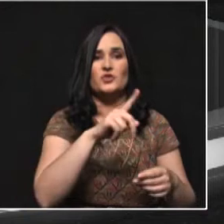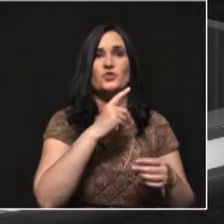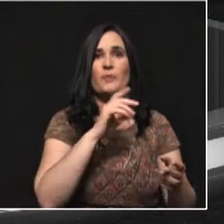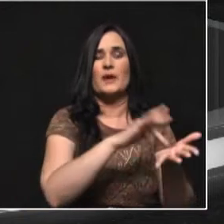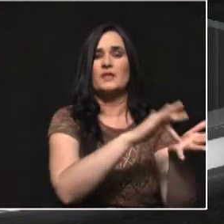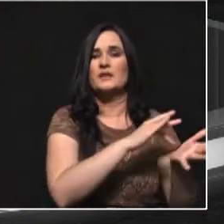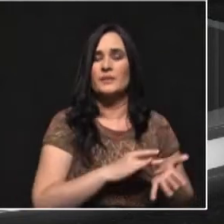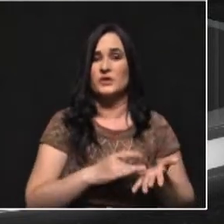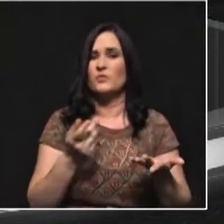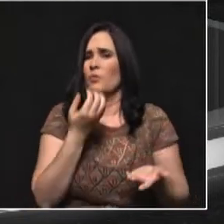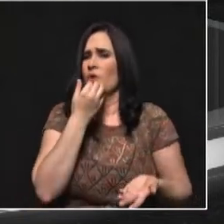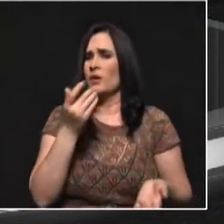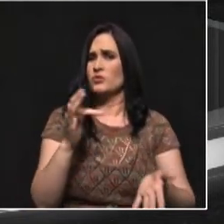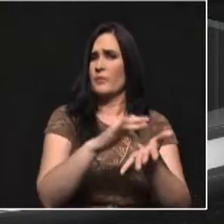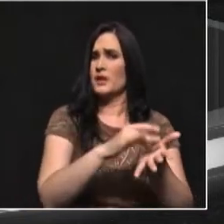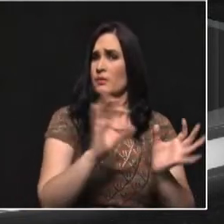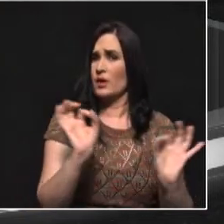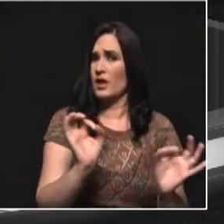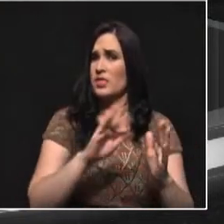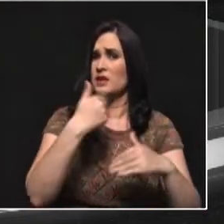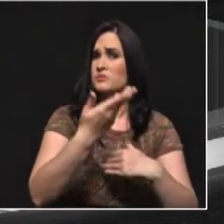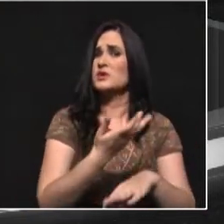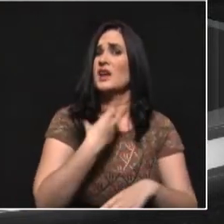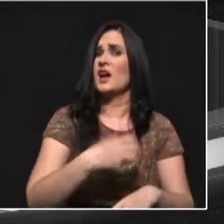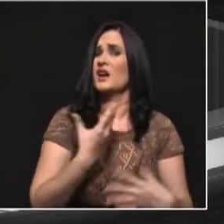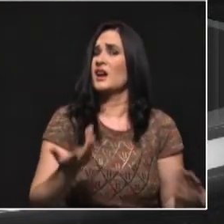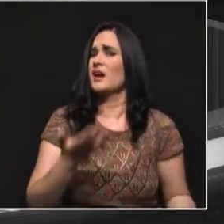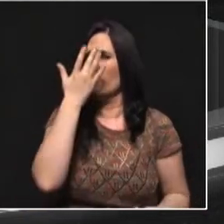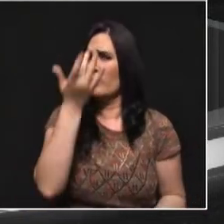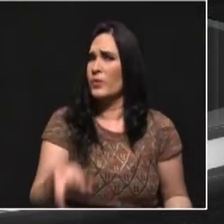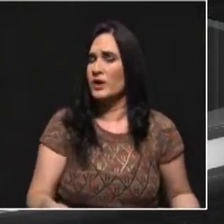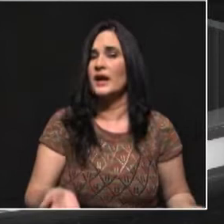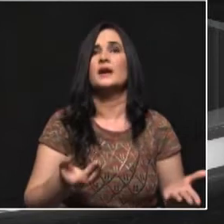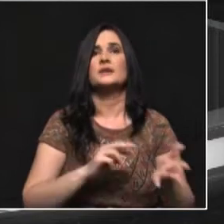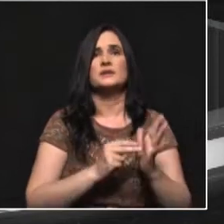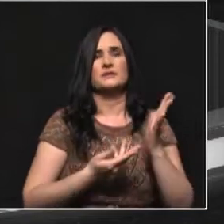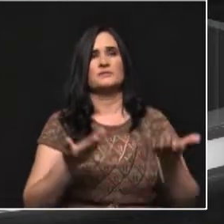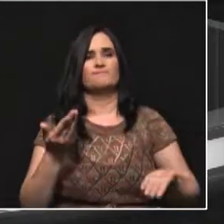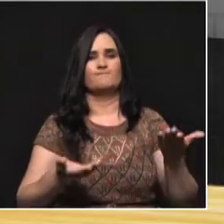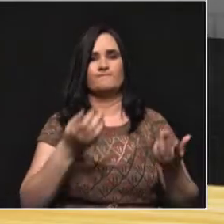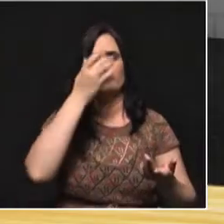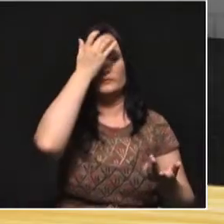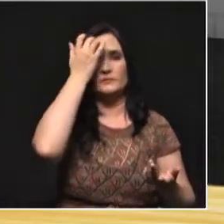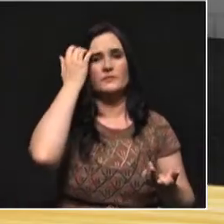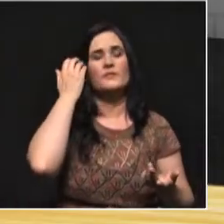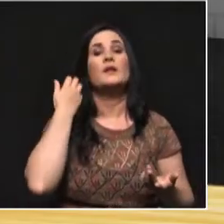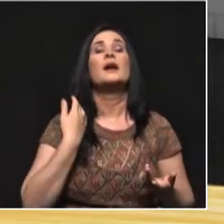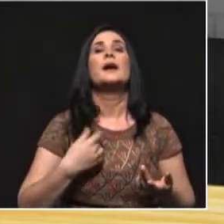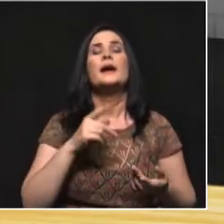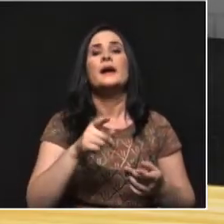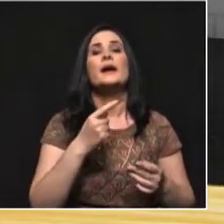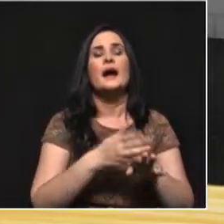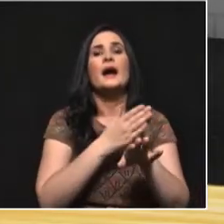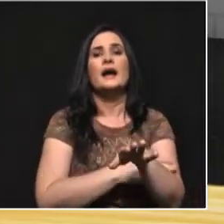elección. Usted no participa y después viene a reclamar. ¿Por qué? ¿Hay de lado y lado esos...? Sí, mire, Juan Carlos, lo que usted